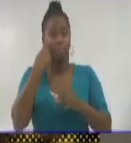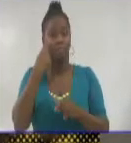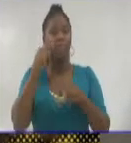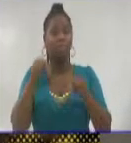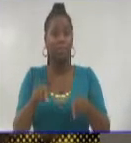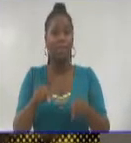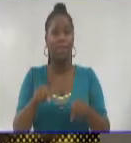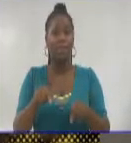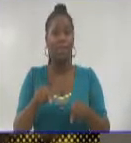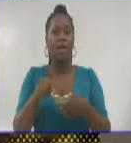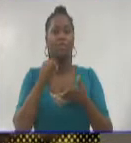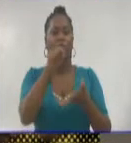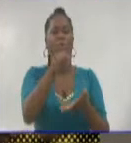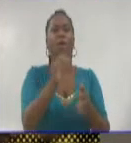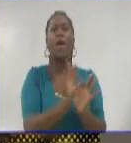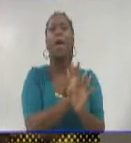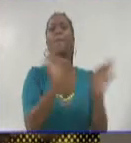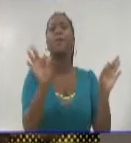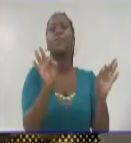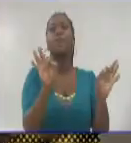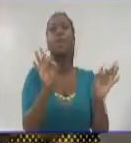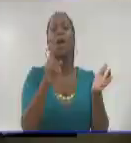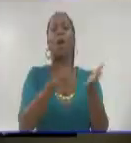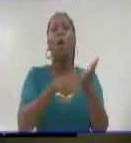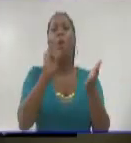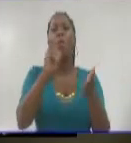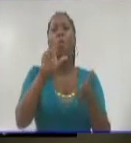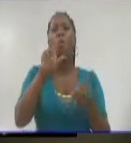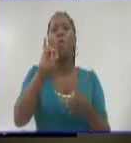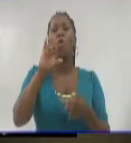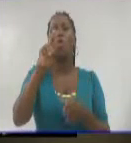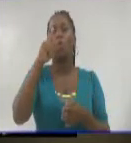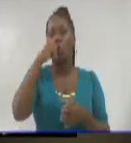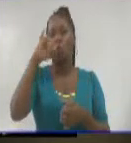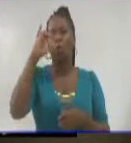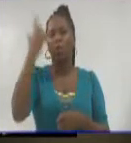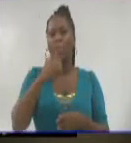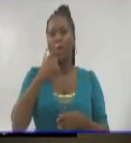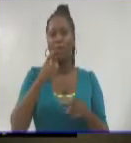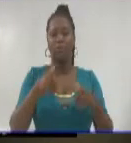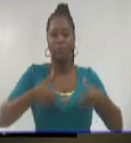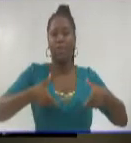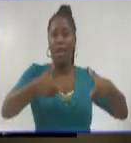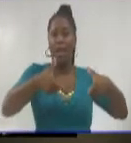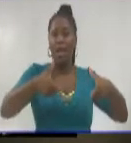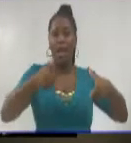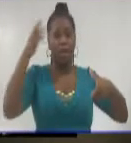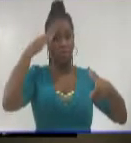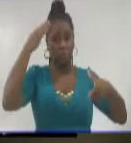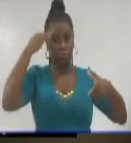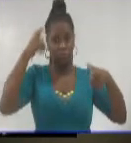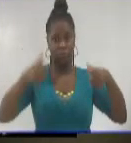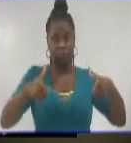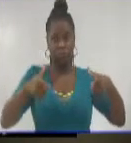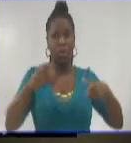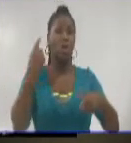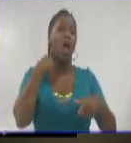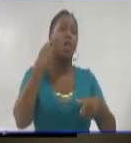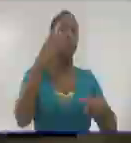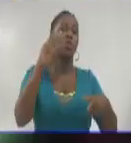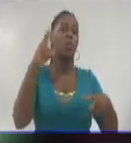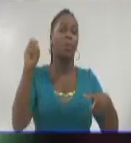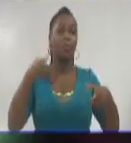una mención de honor para el polaco Robert Lewandowski el Balón de Oro virtual de 2020 que no se celebró debido